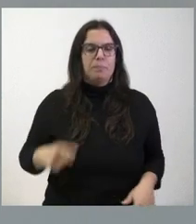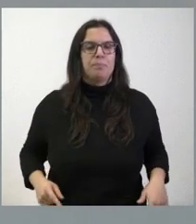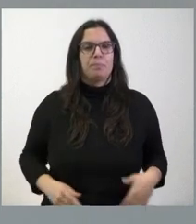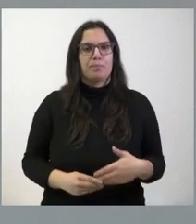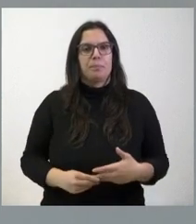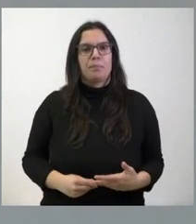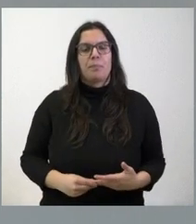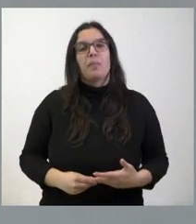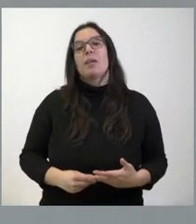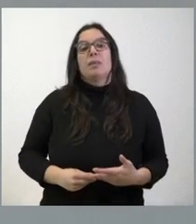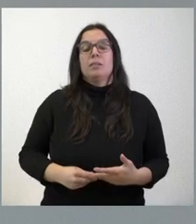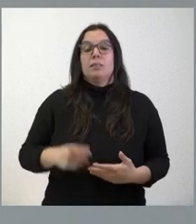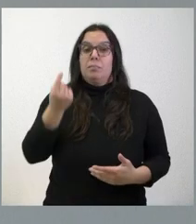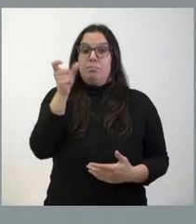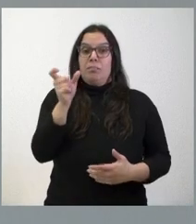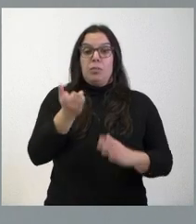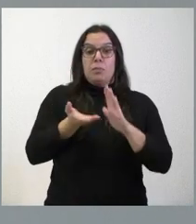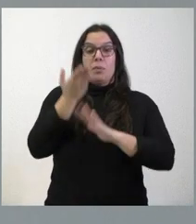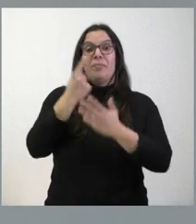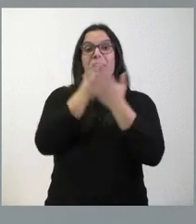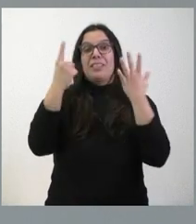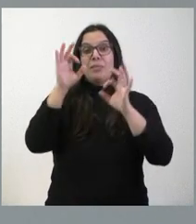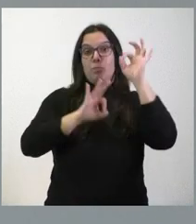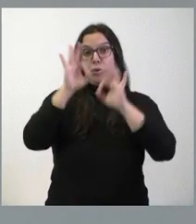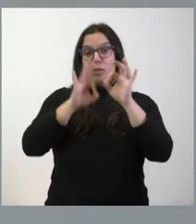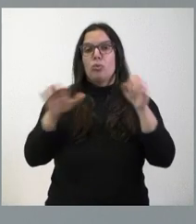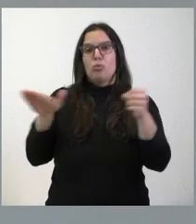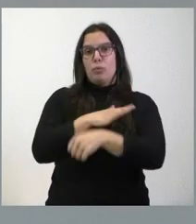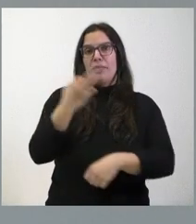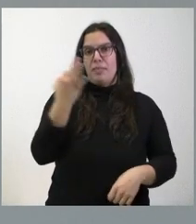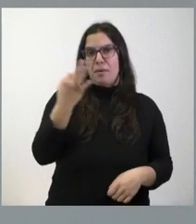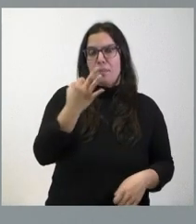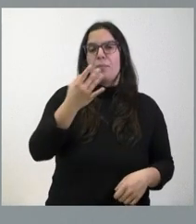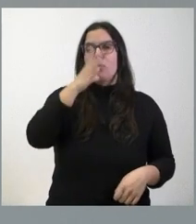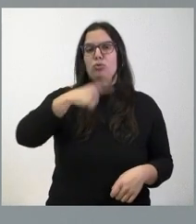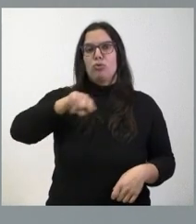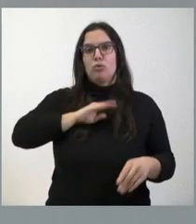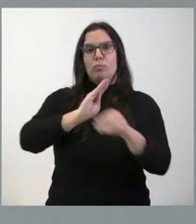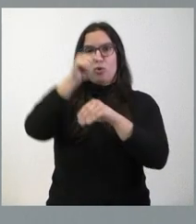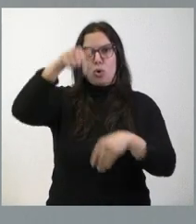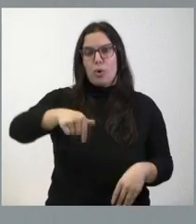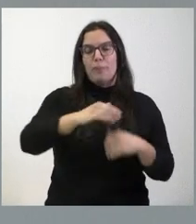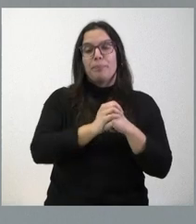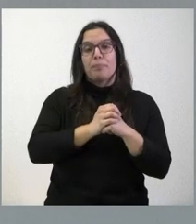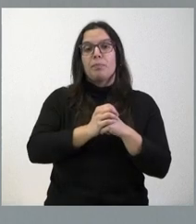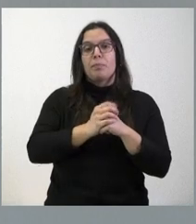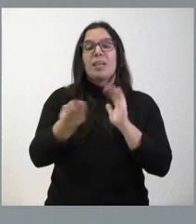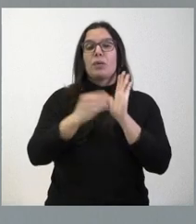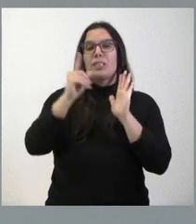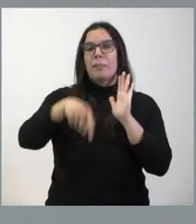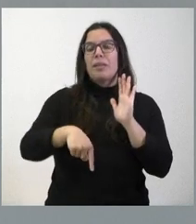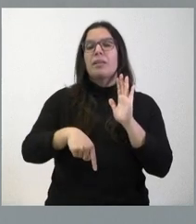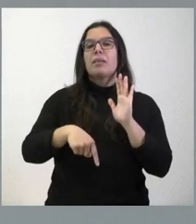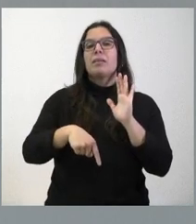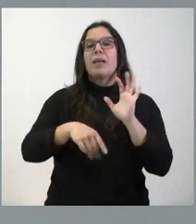incremento del 16% en el déficit que hay que financiar y que es la aportación que hacemos en el día de hoy. Incluimos, asimismo, el